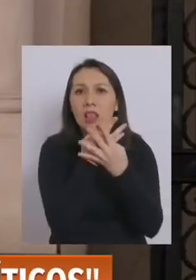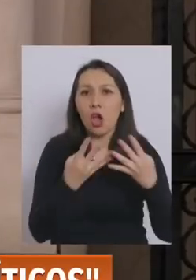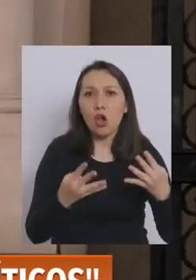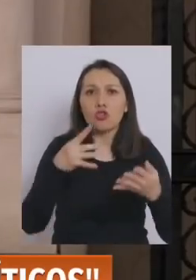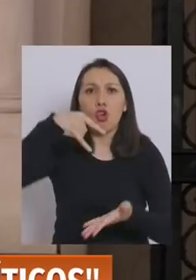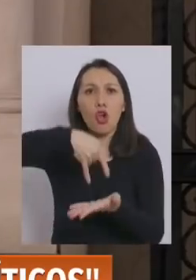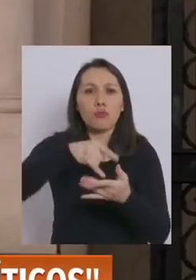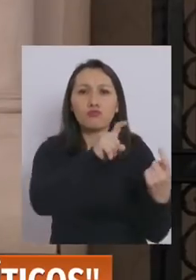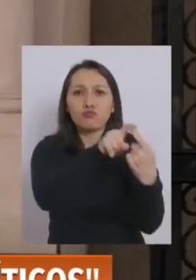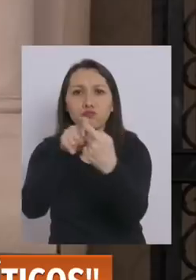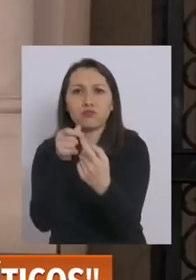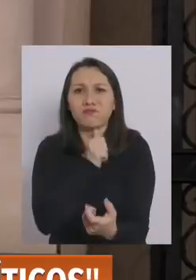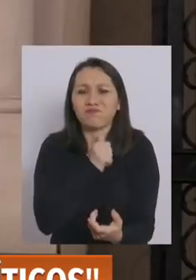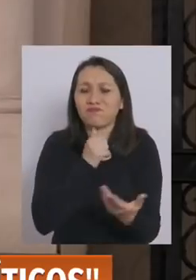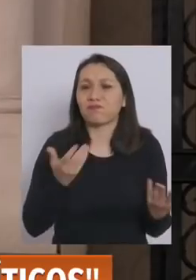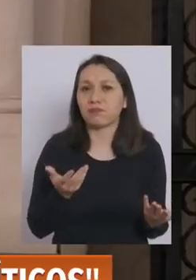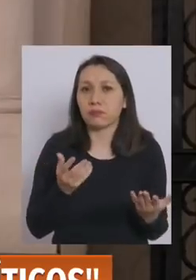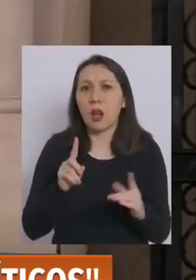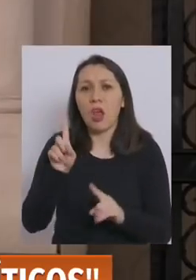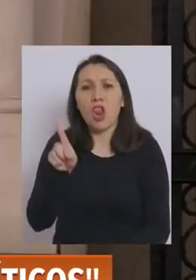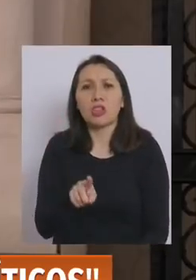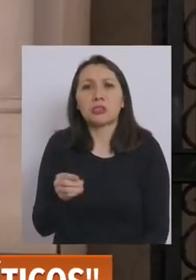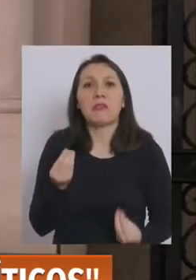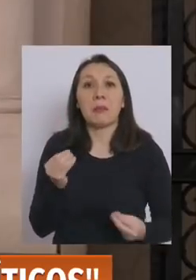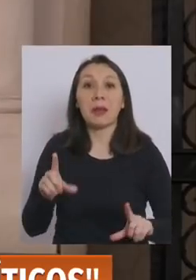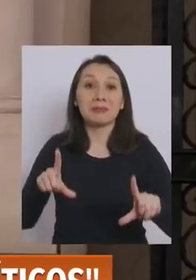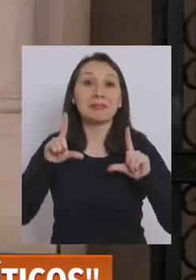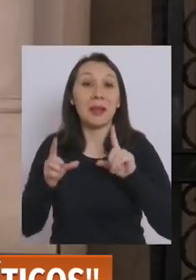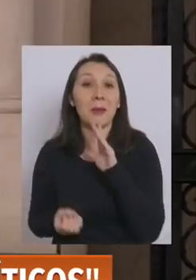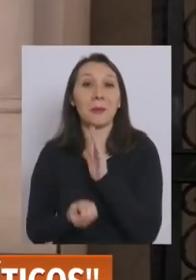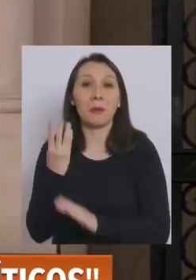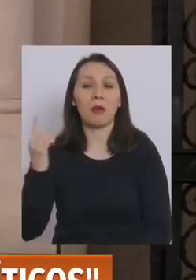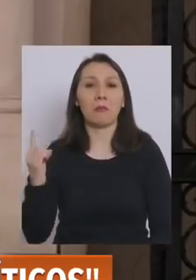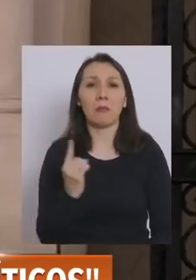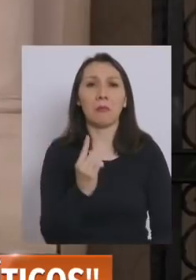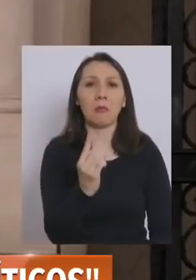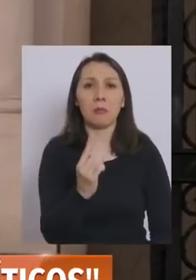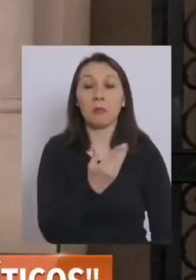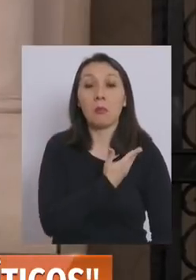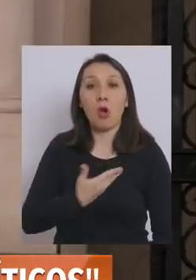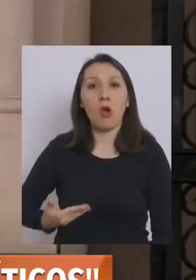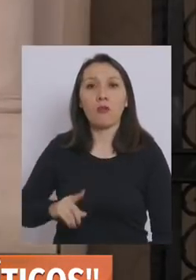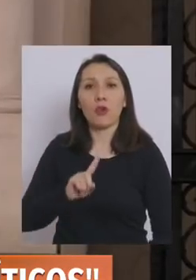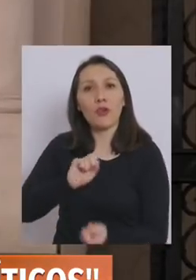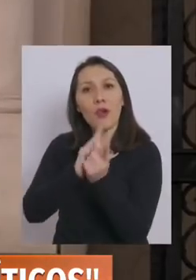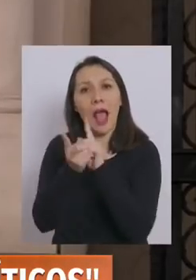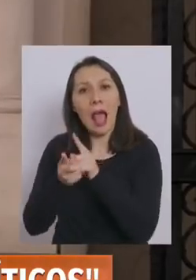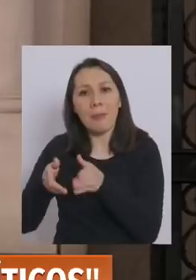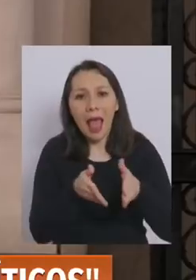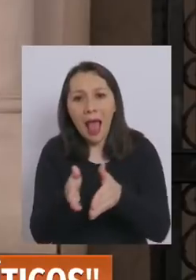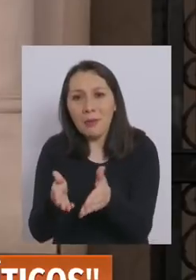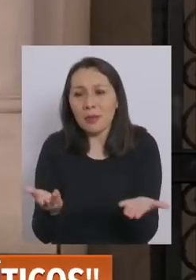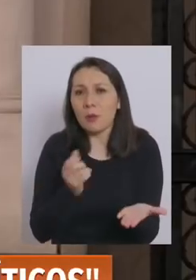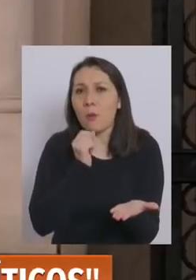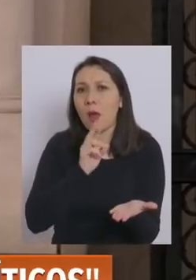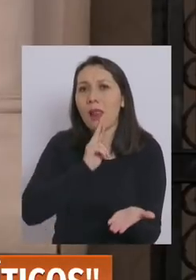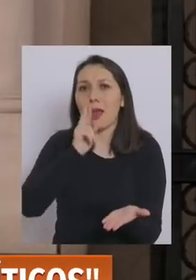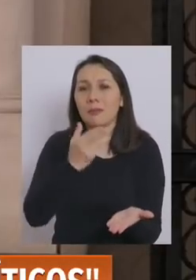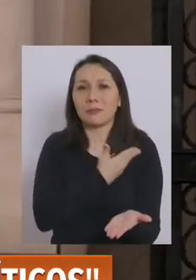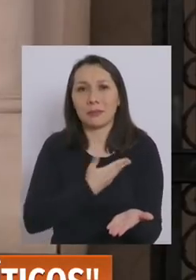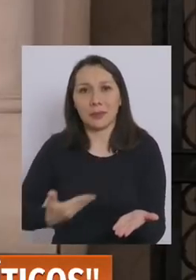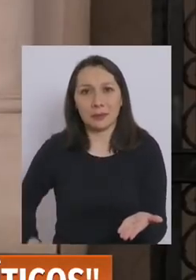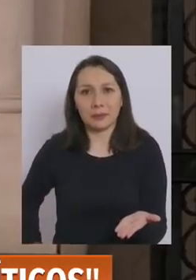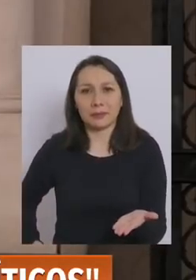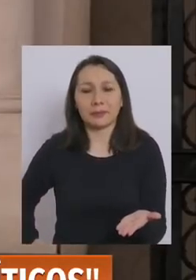Congreso. Dicen que no sirve de nada una cara nueva si es que finalmente el gobierno no cambia de rumbo. ¿Qué responde el gobierno frente